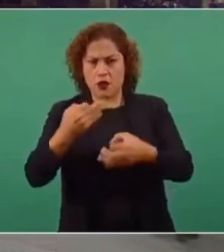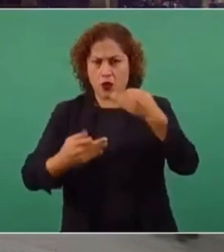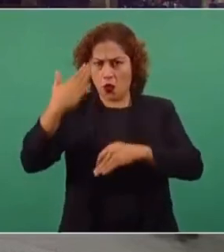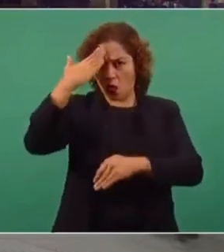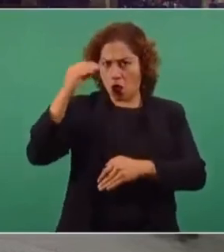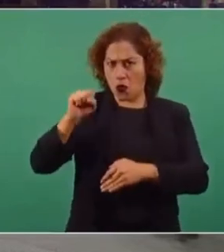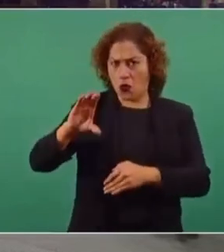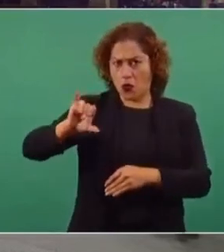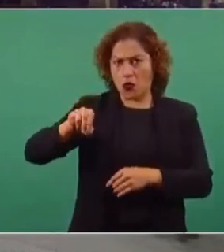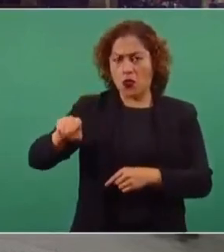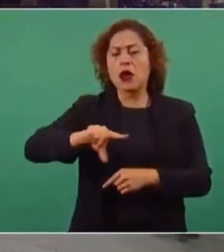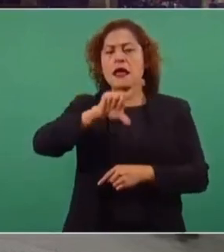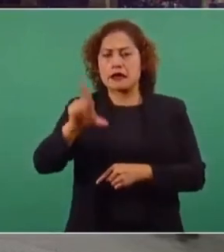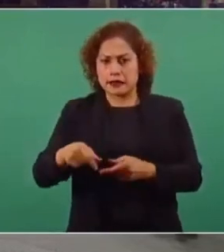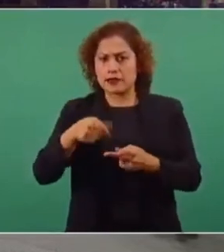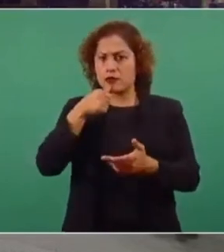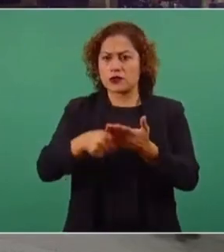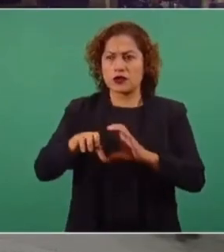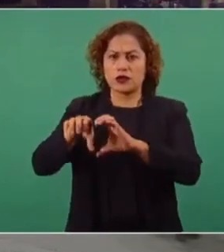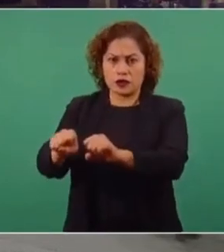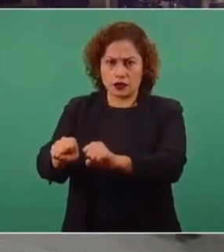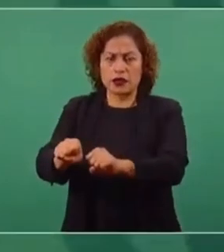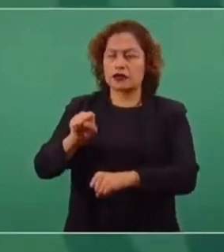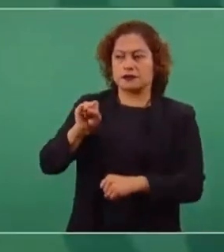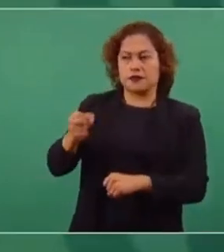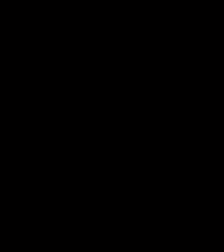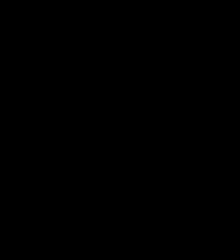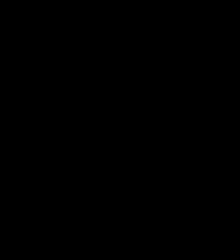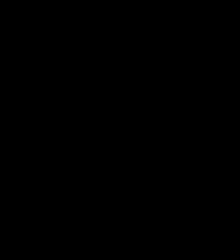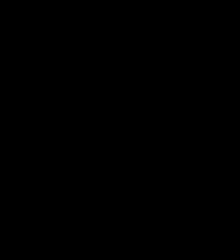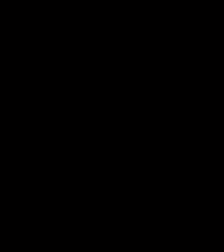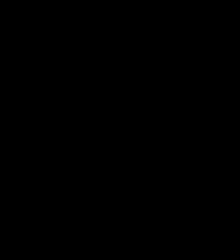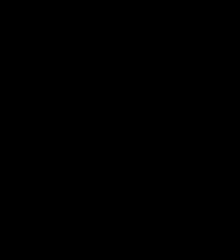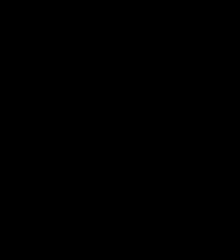si procede la orden de aprehensión. procede o no procede, sí. Pero está en el Poder Judicial.